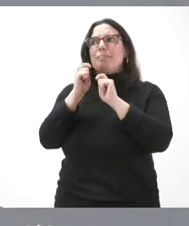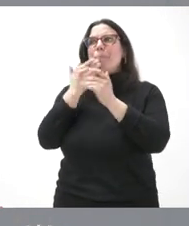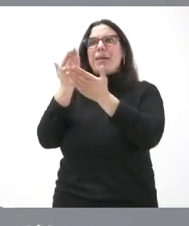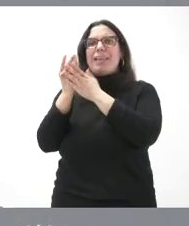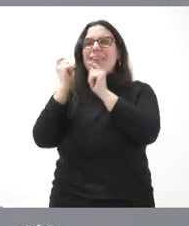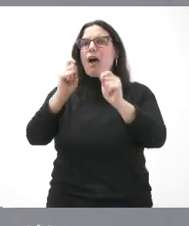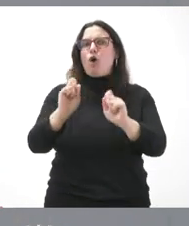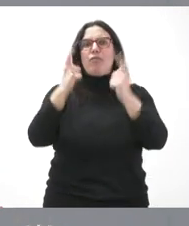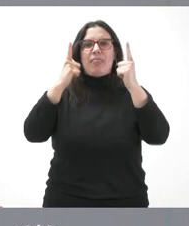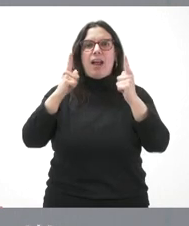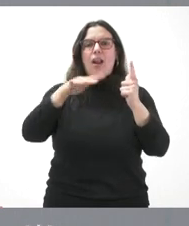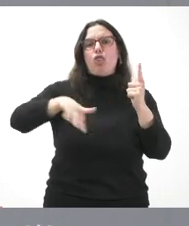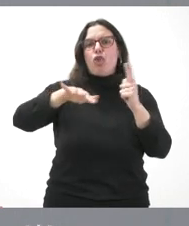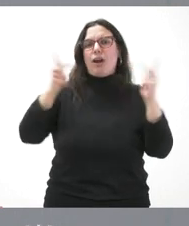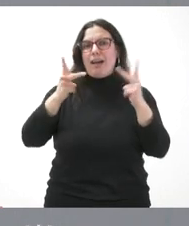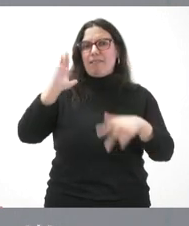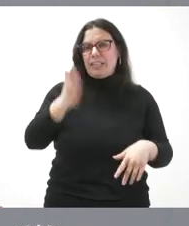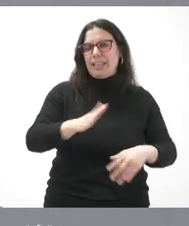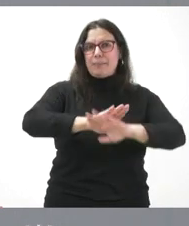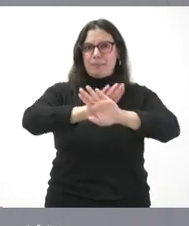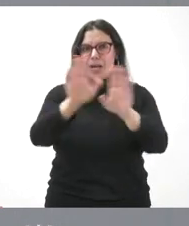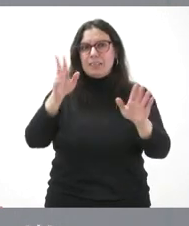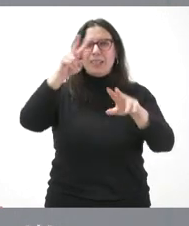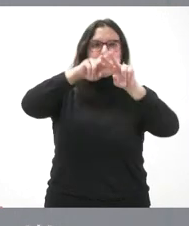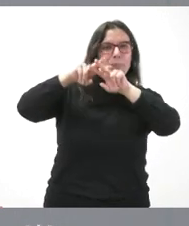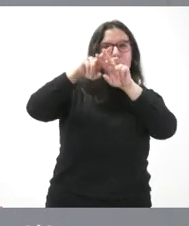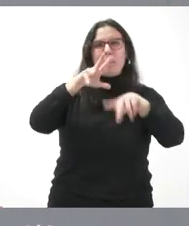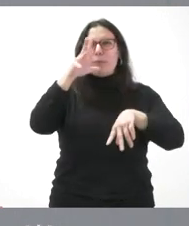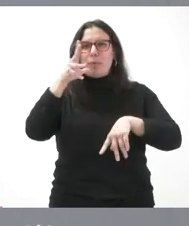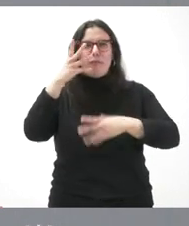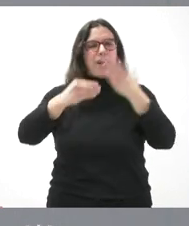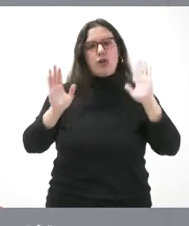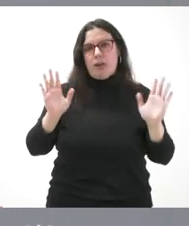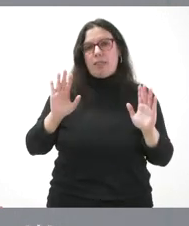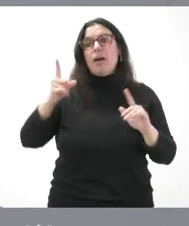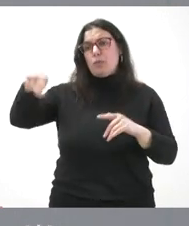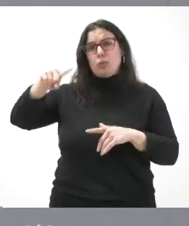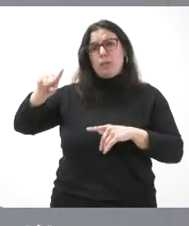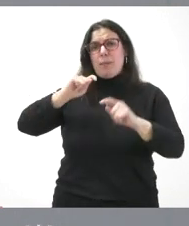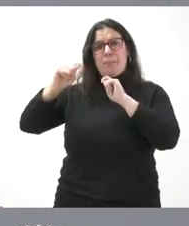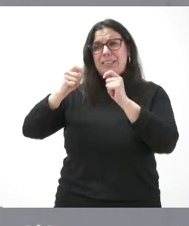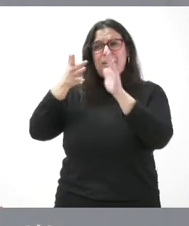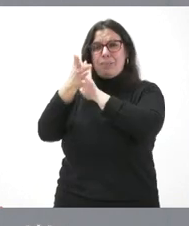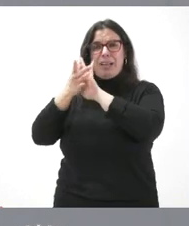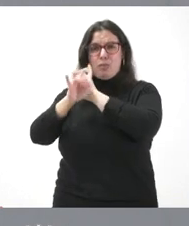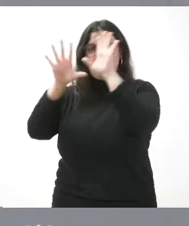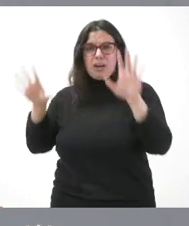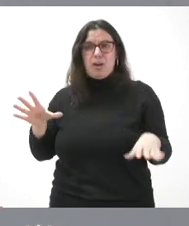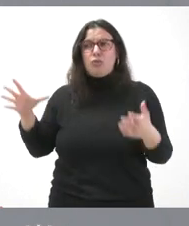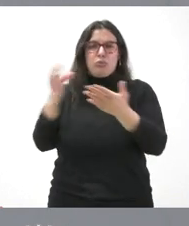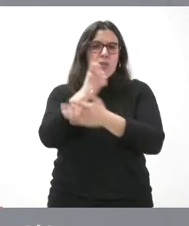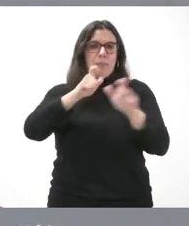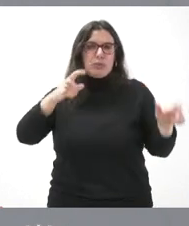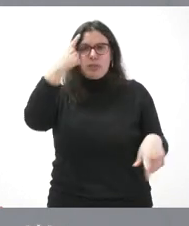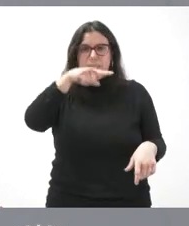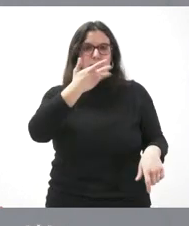no para analizar cuáles son los errores que ustedes les han recogido muy bien en la prensa, que son conocidos por el conjunto de